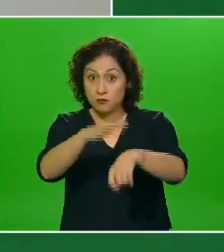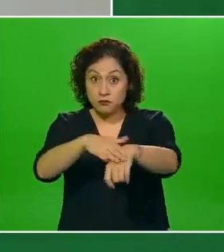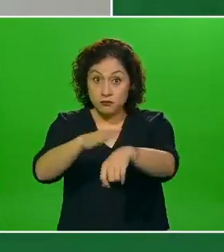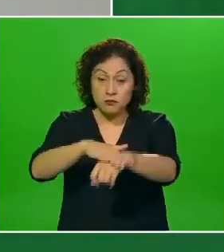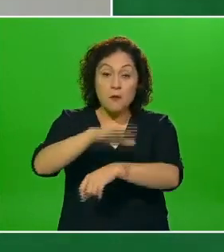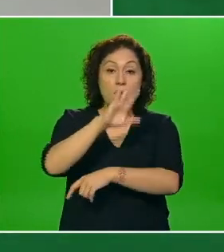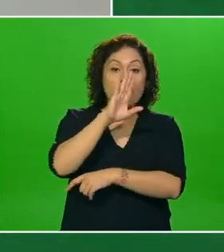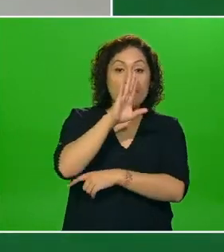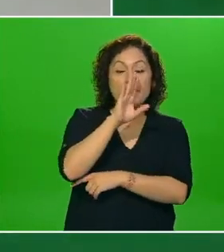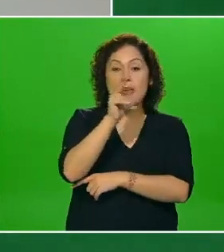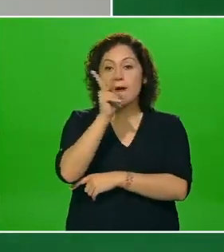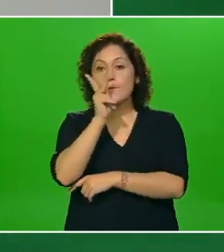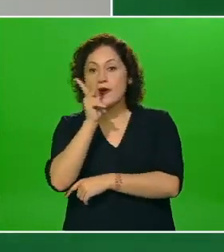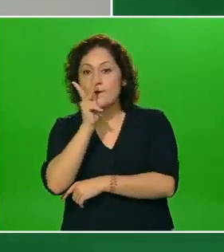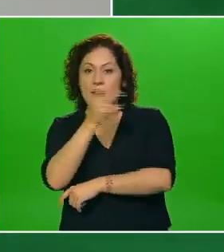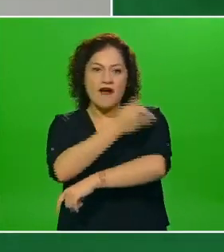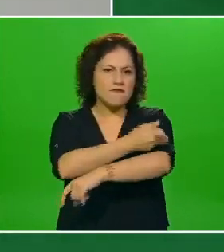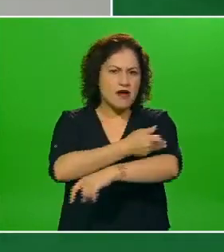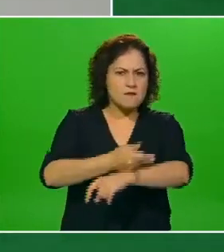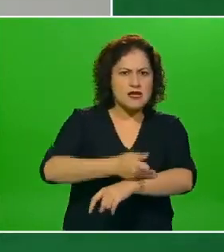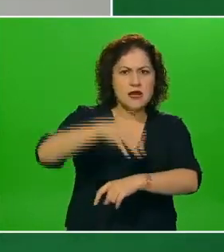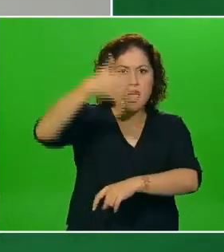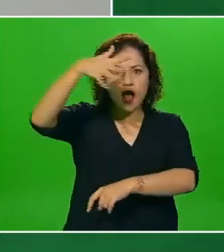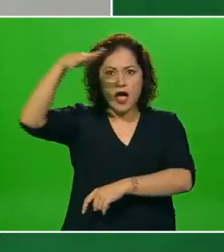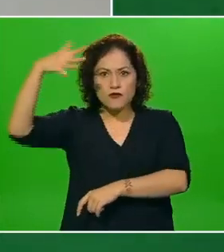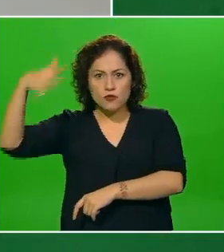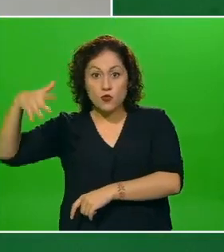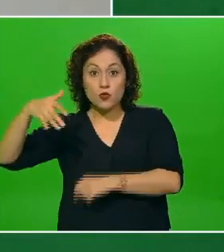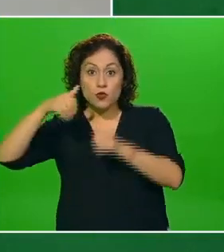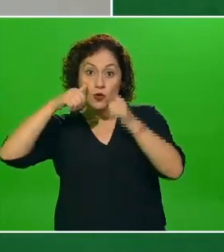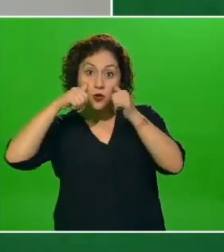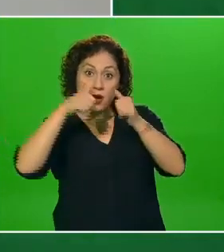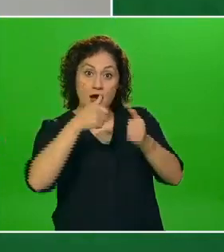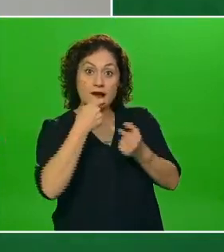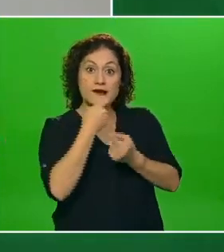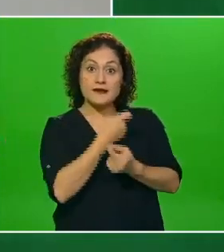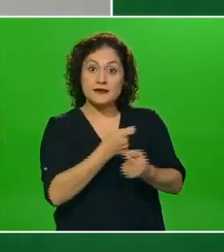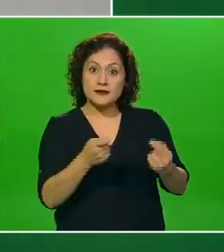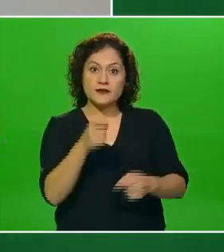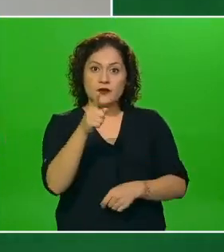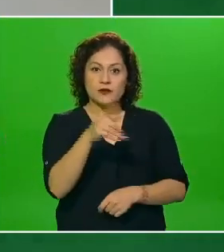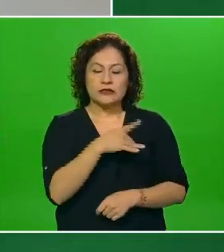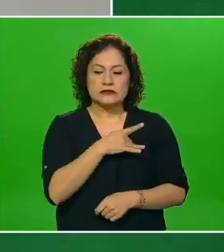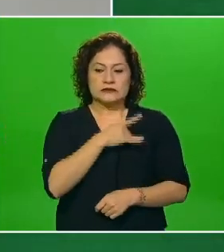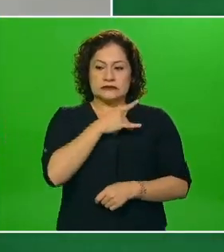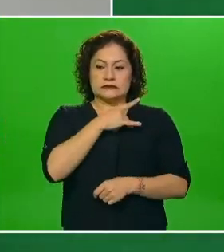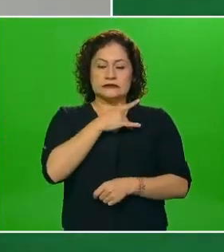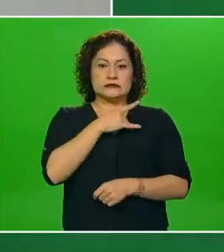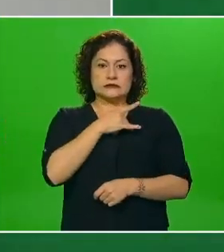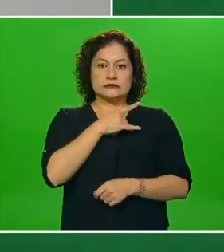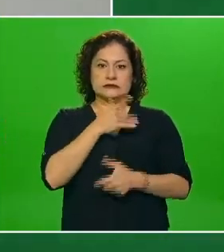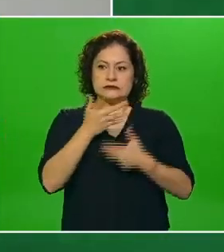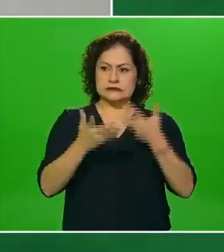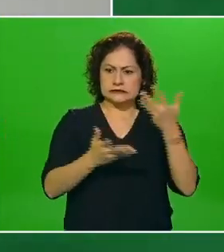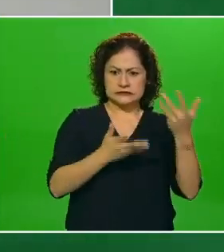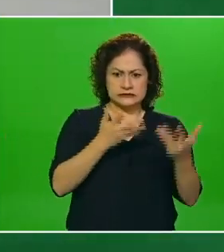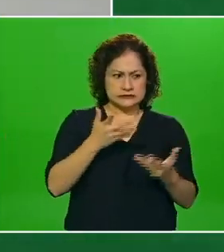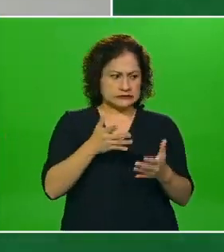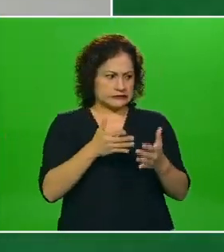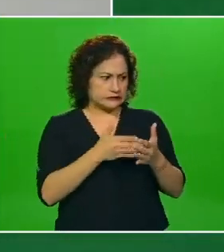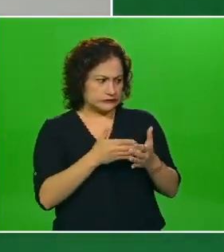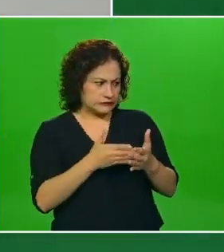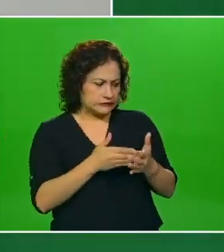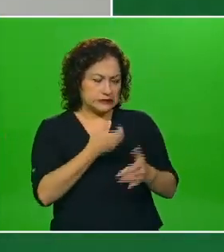familia que conviven con los pequeños es importante que no se sientan culpables de no siempre poder ofrecer una alimentación